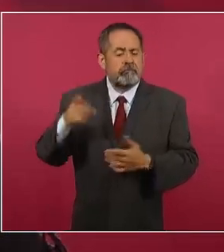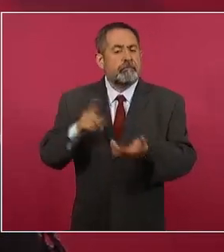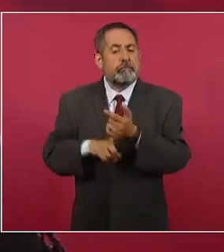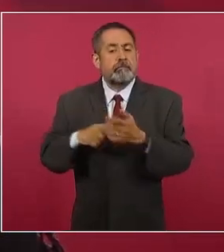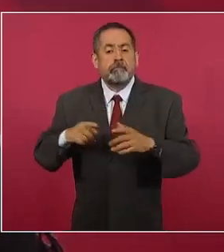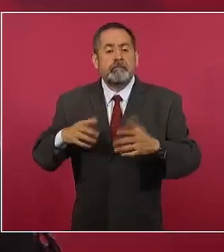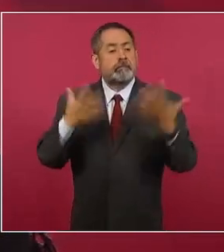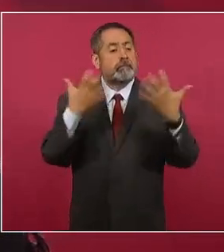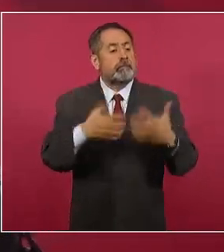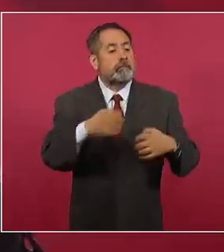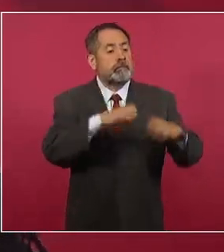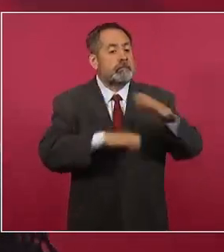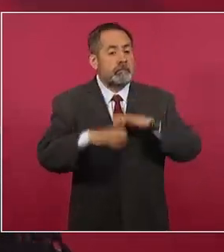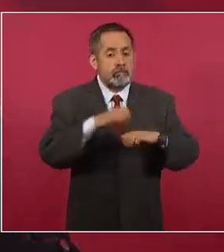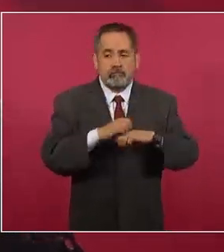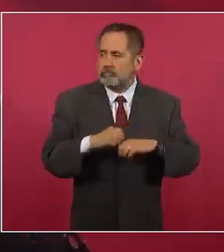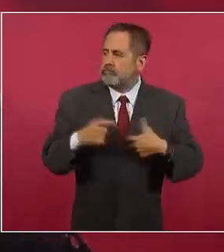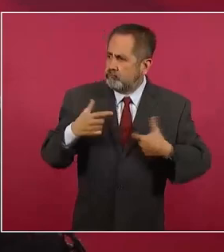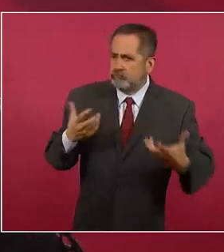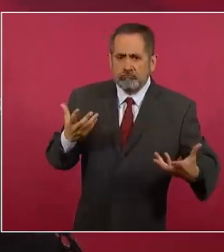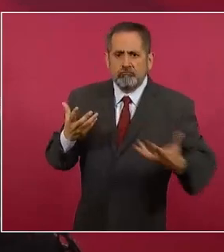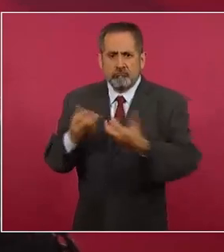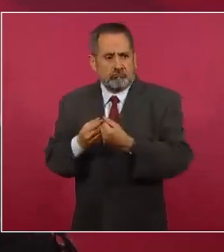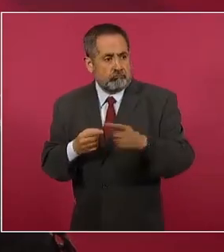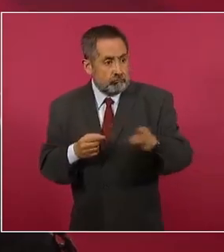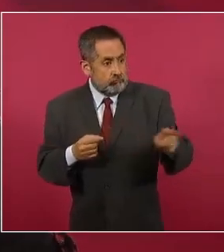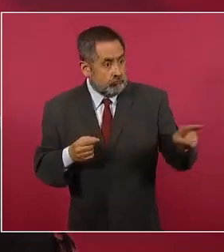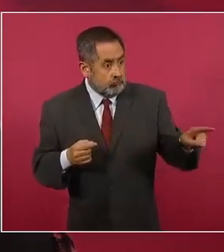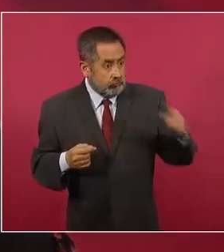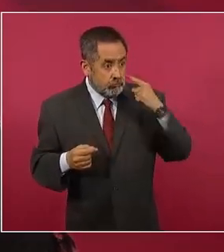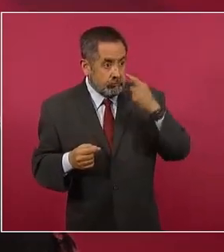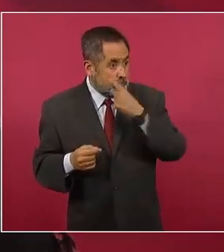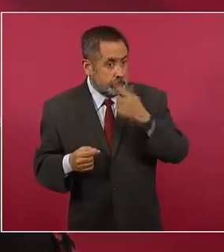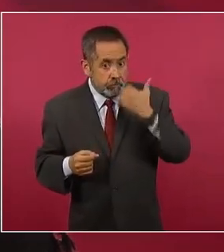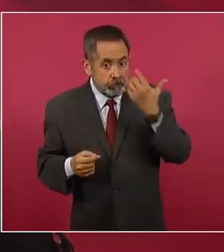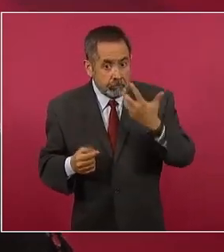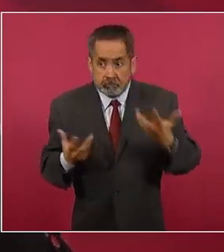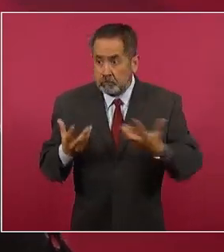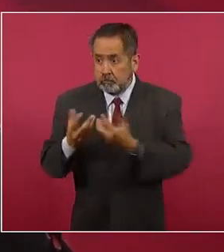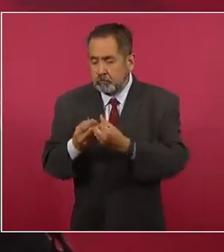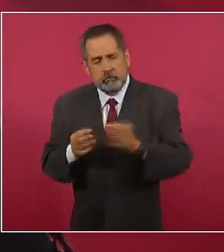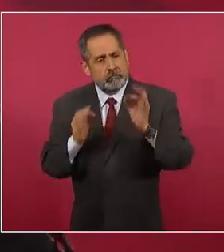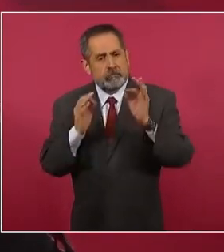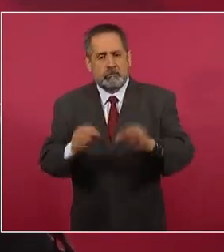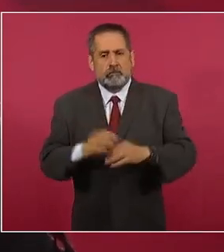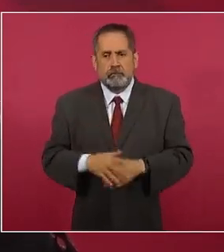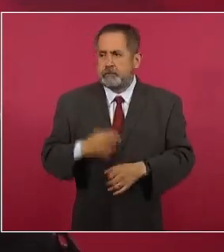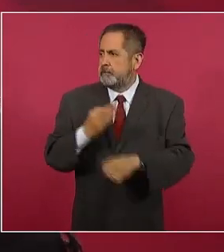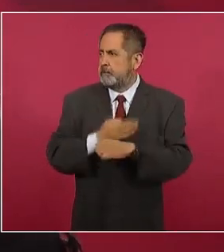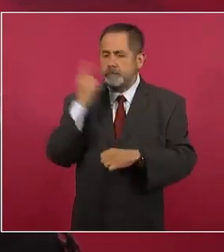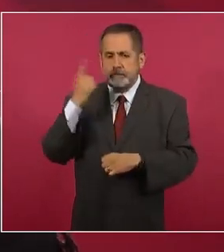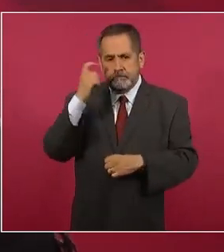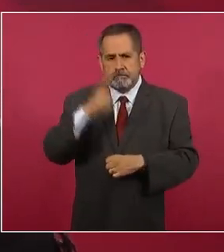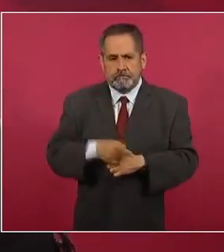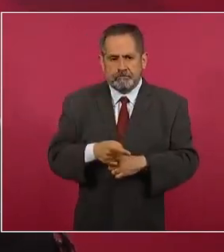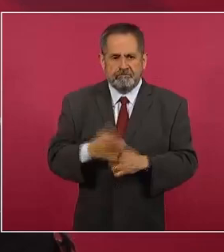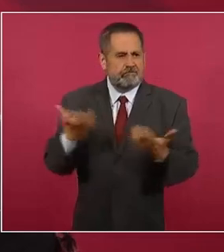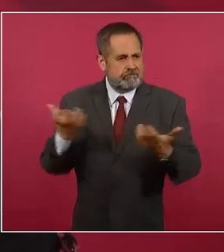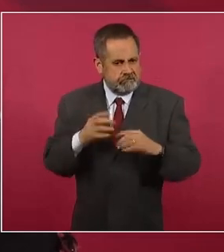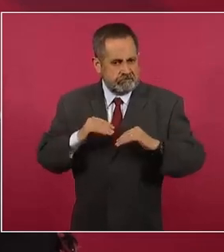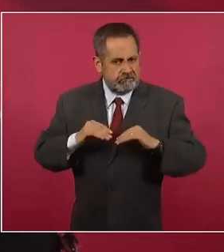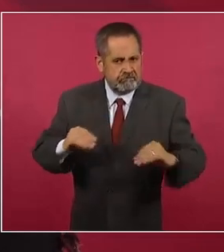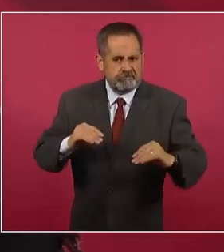empresas y cámaras que hoy se suman a este programa de manera decidida. En momentos extraordinarios, acciones